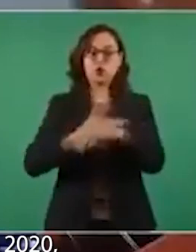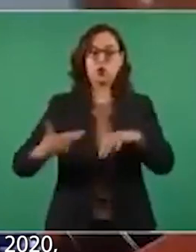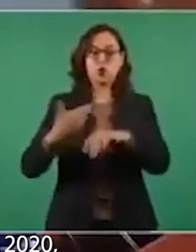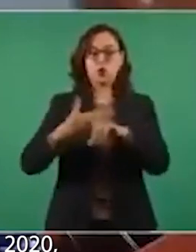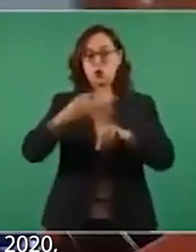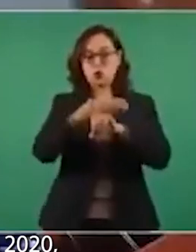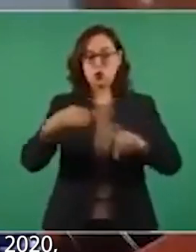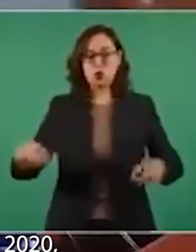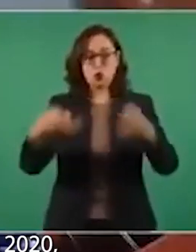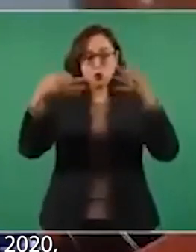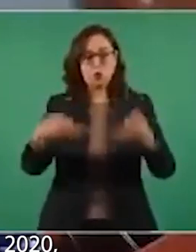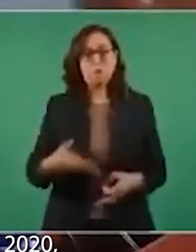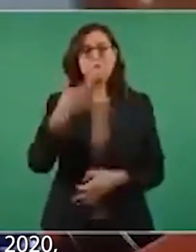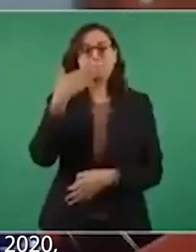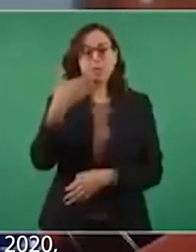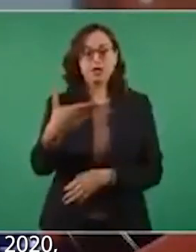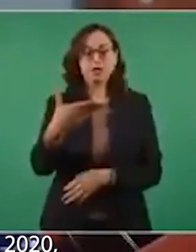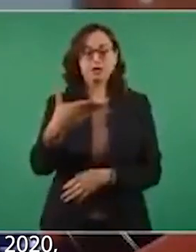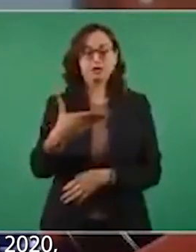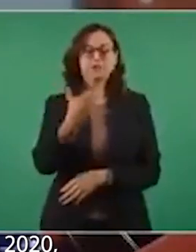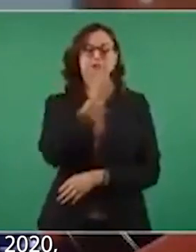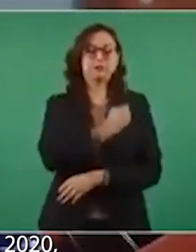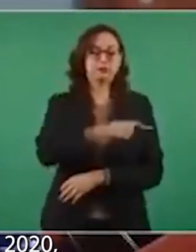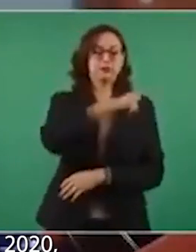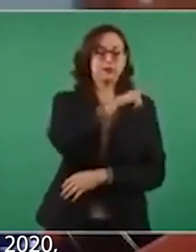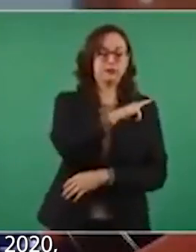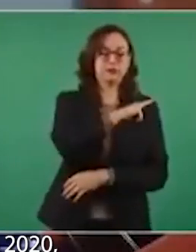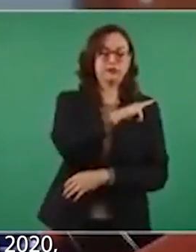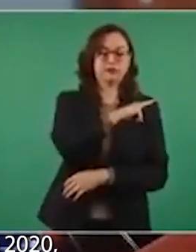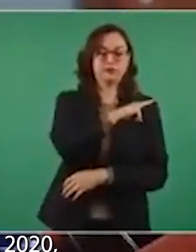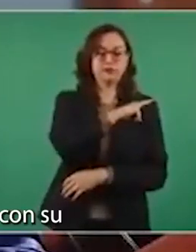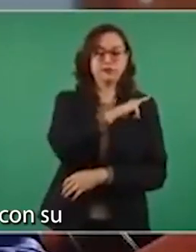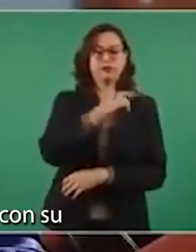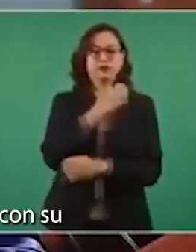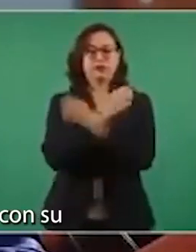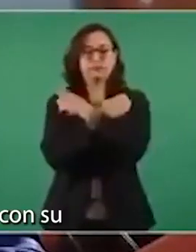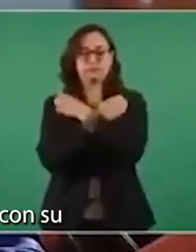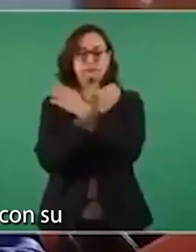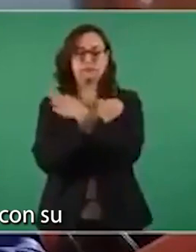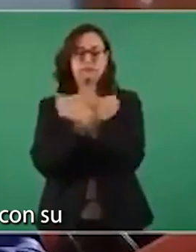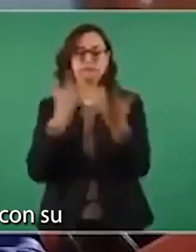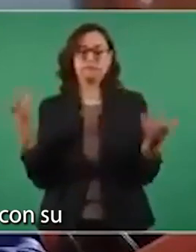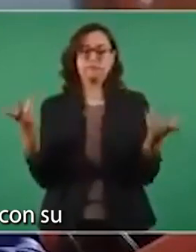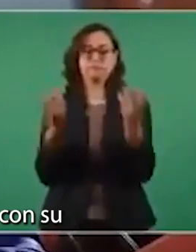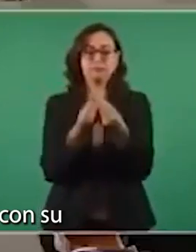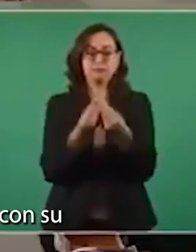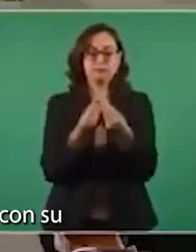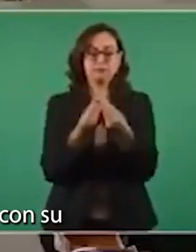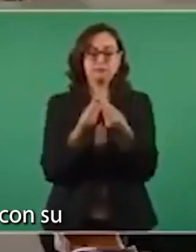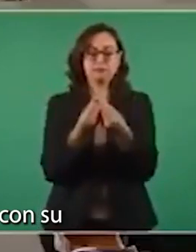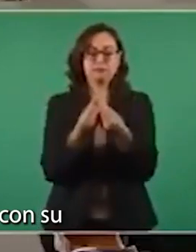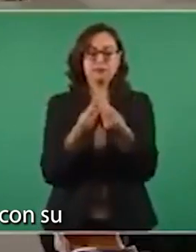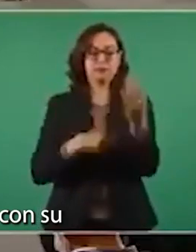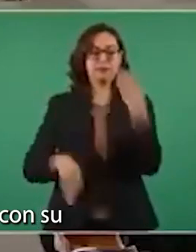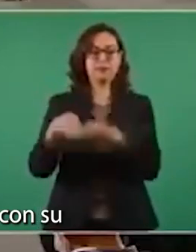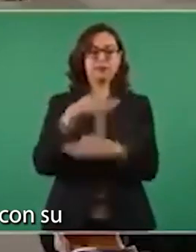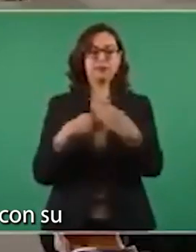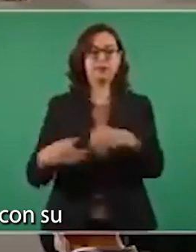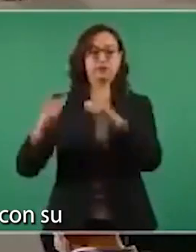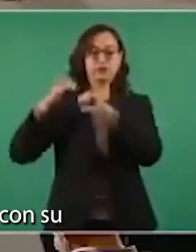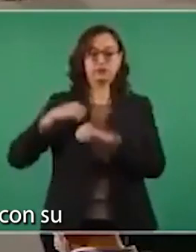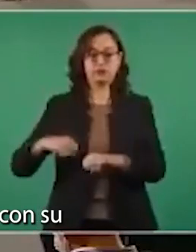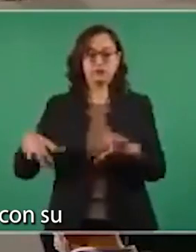es 5.9% superior a la popularidad que registró en agosto de 2020, cuando el 58.3% de la ciudadanía